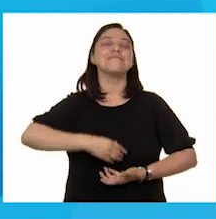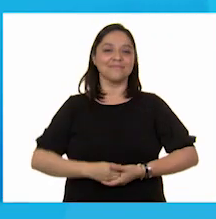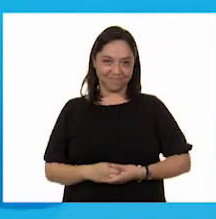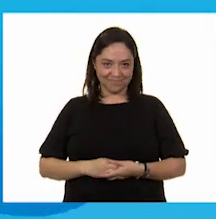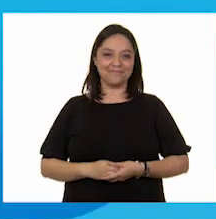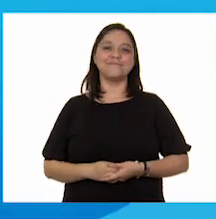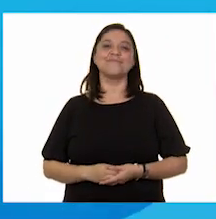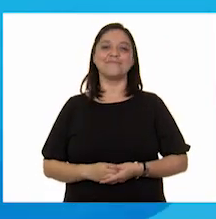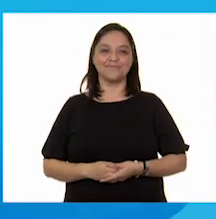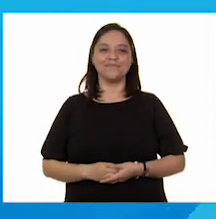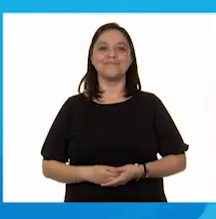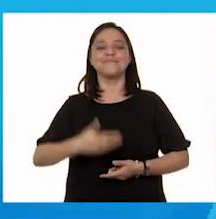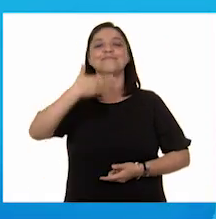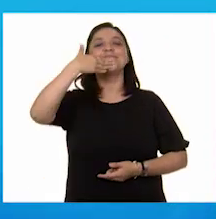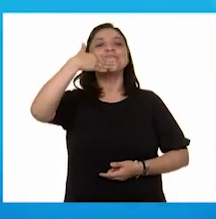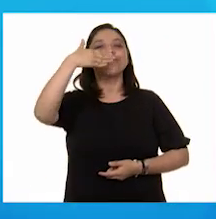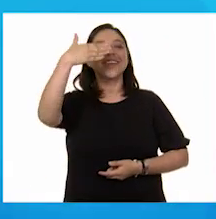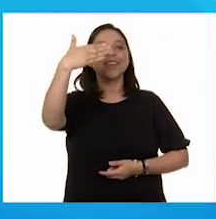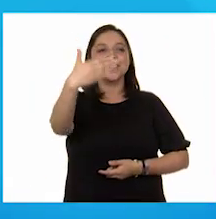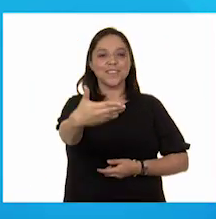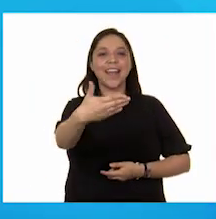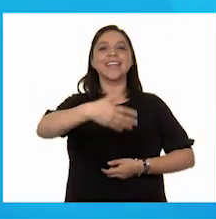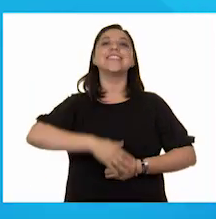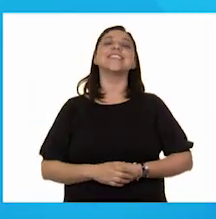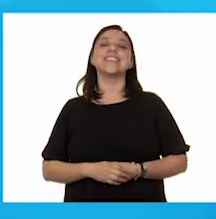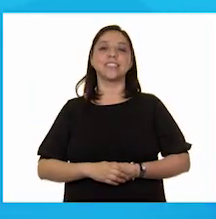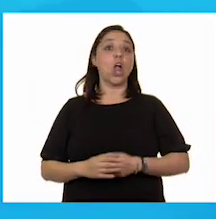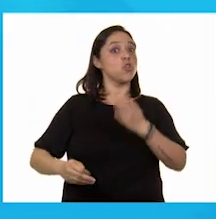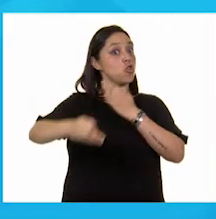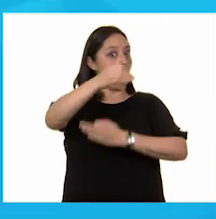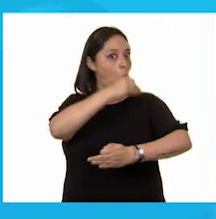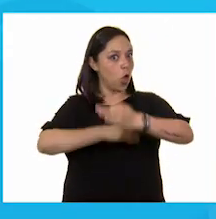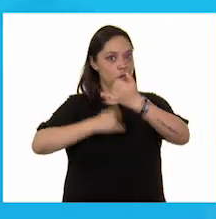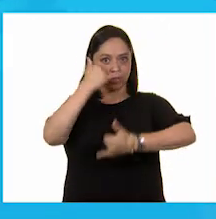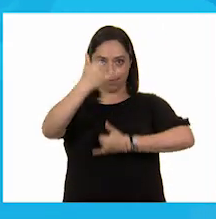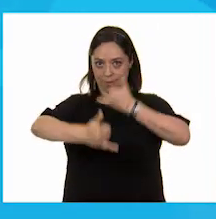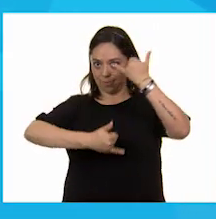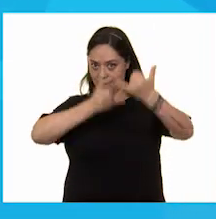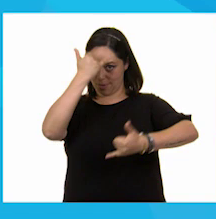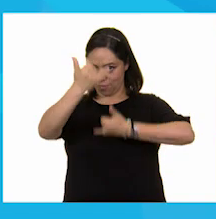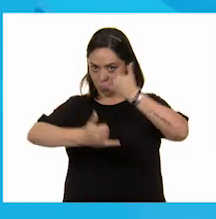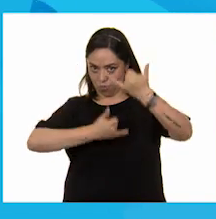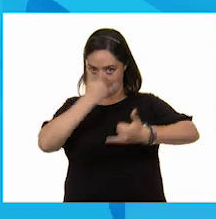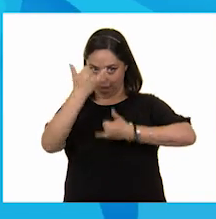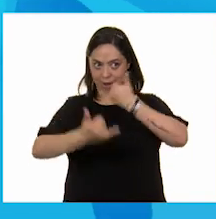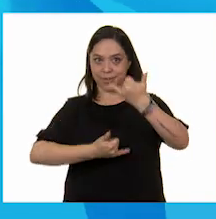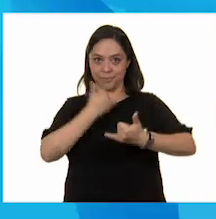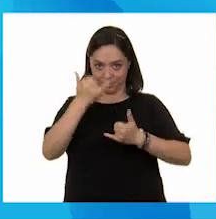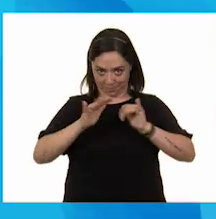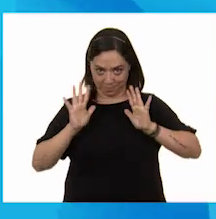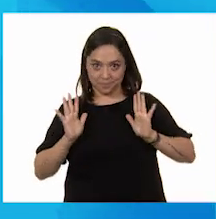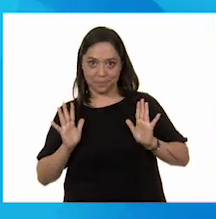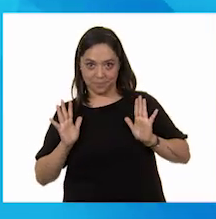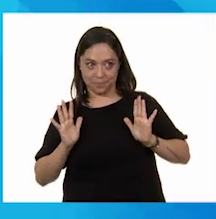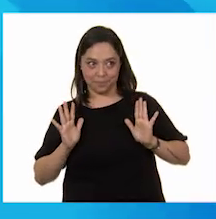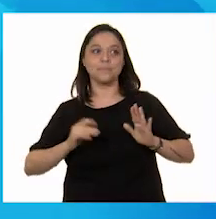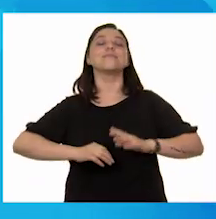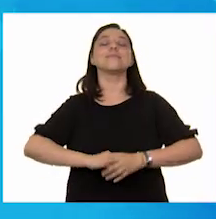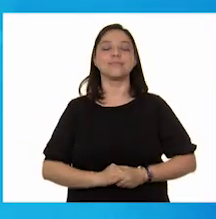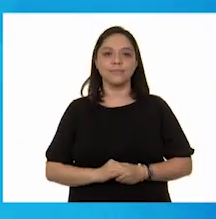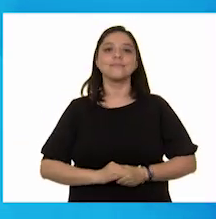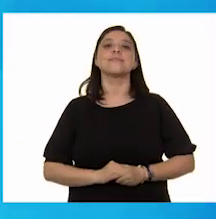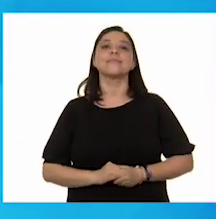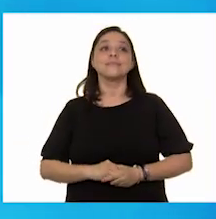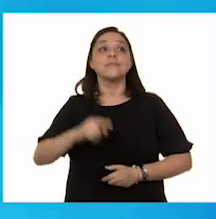Erick. Muy atentas y atentos porque todas y todos van a jugar. Aquí están los tableros, entonces. Y ustedes van a